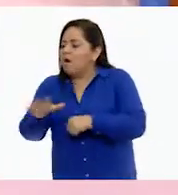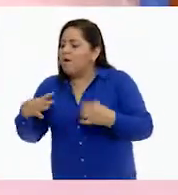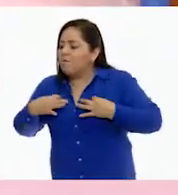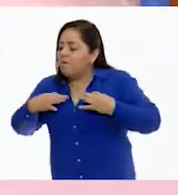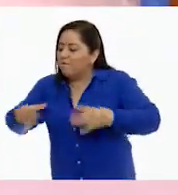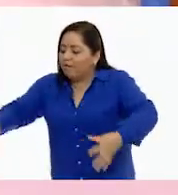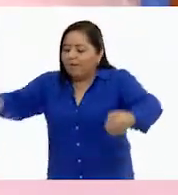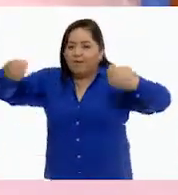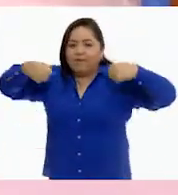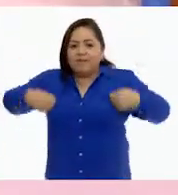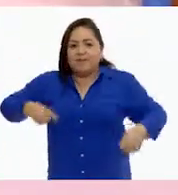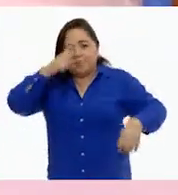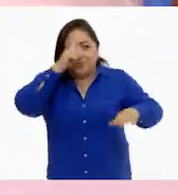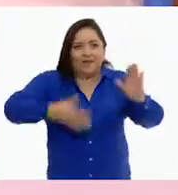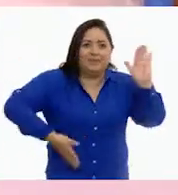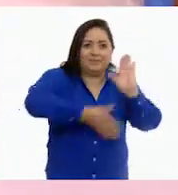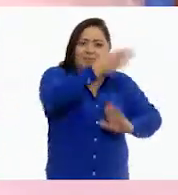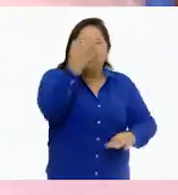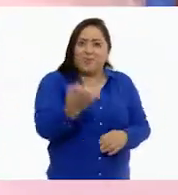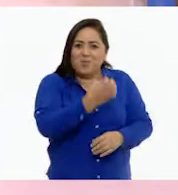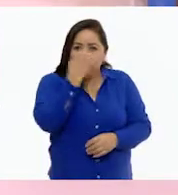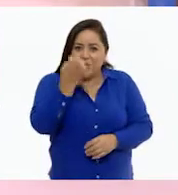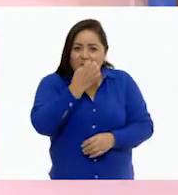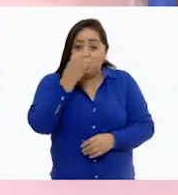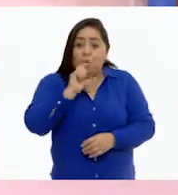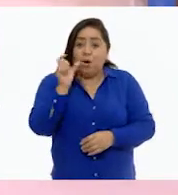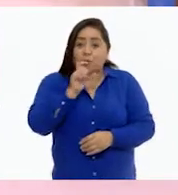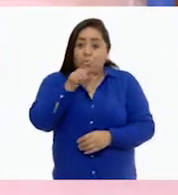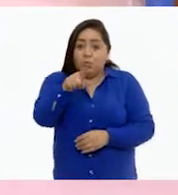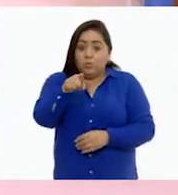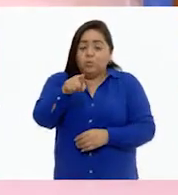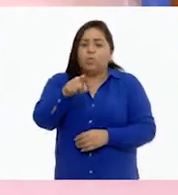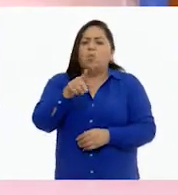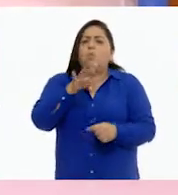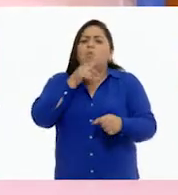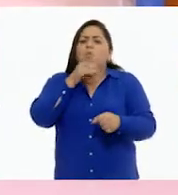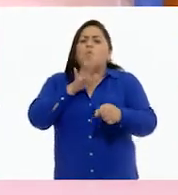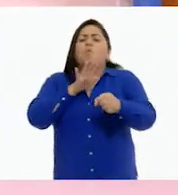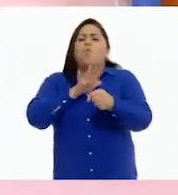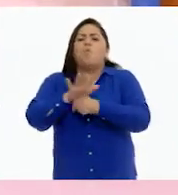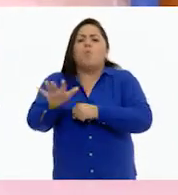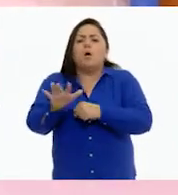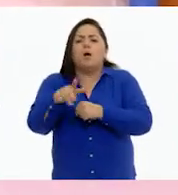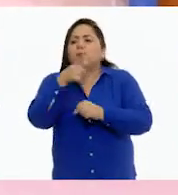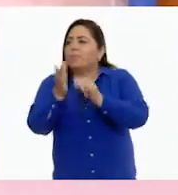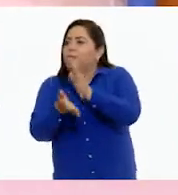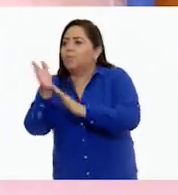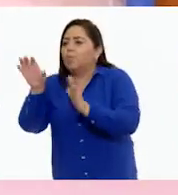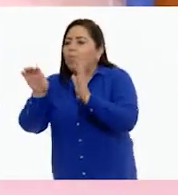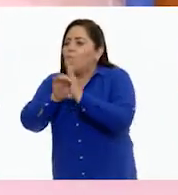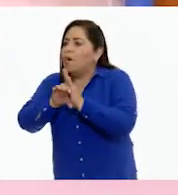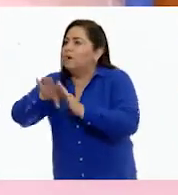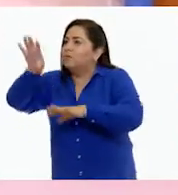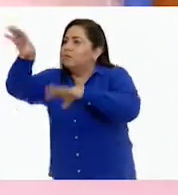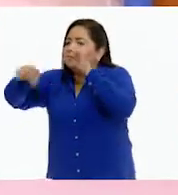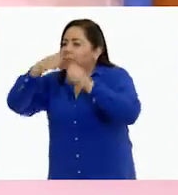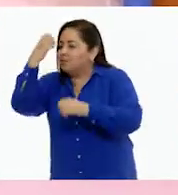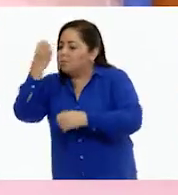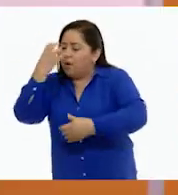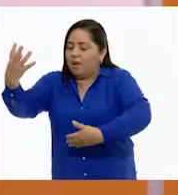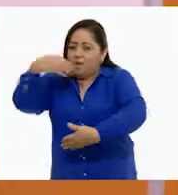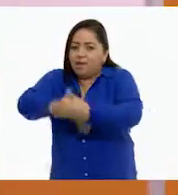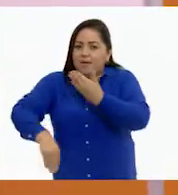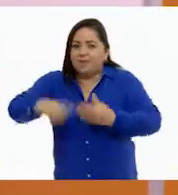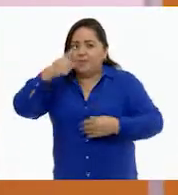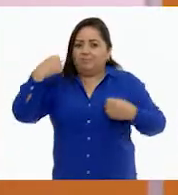vas a poner para ir a la escuela. Desde que decides qué parte vas a ir a tu cuarto, agarrar tus útiles para